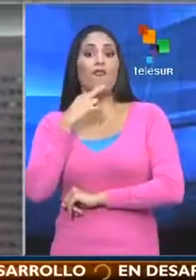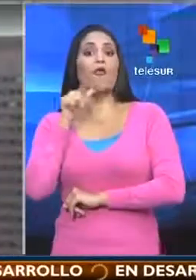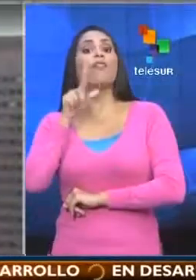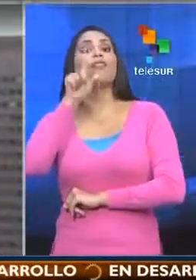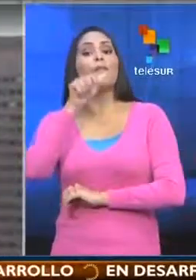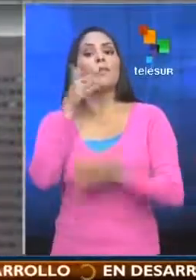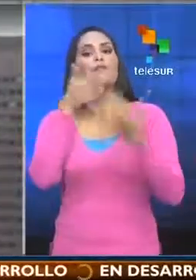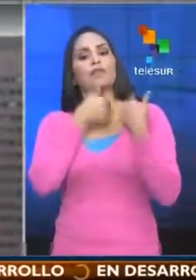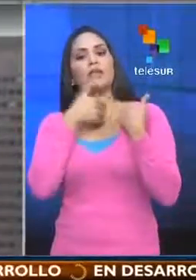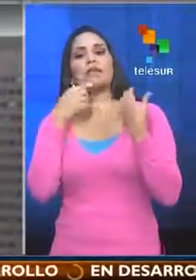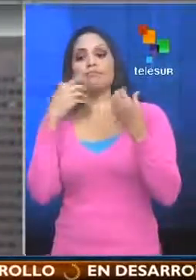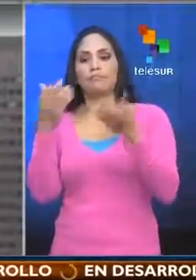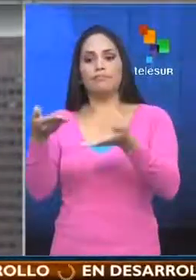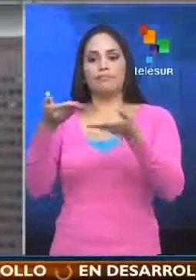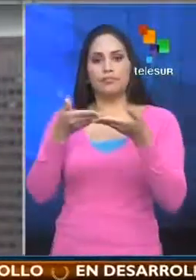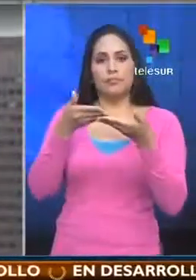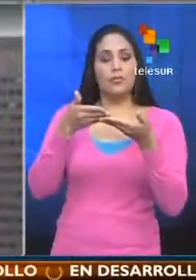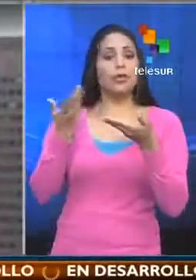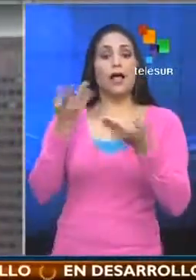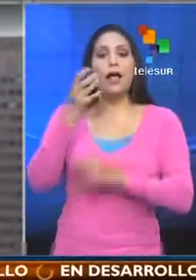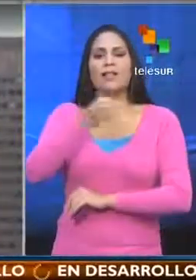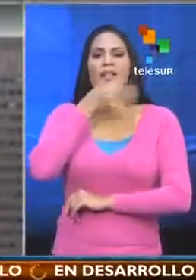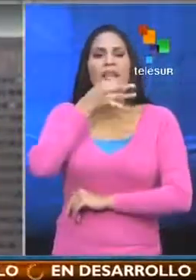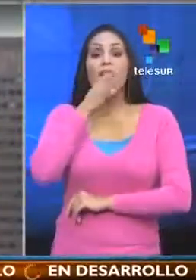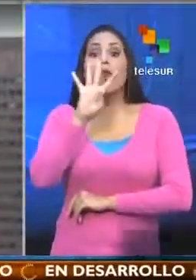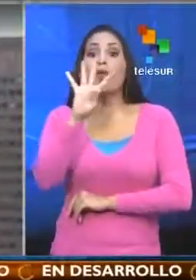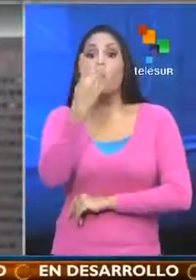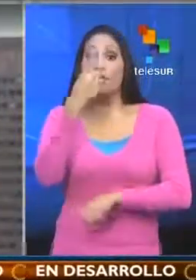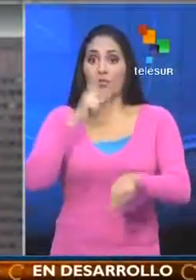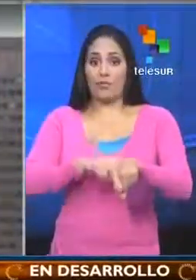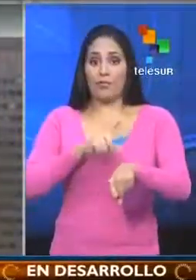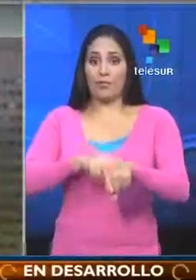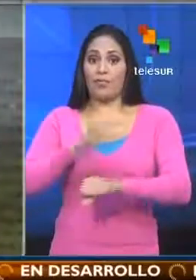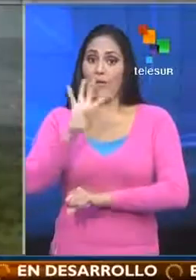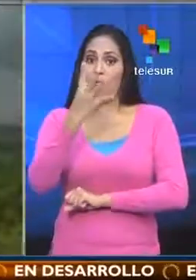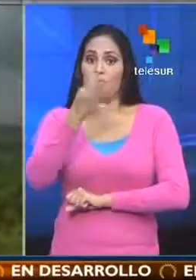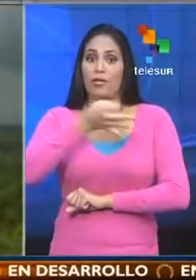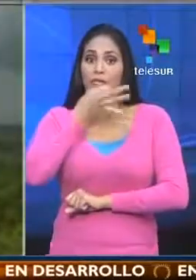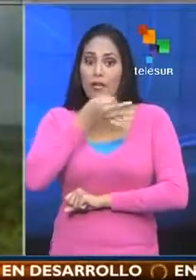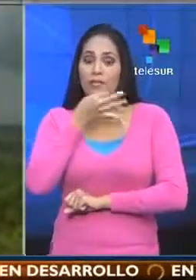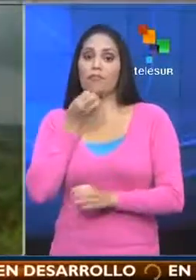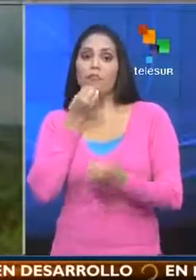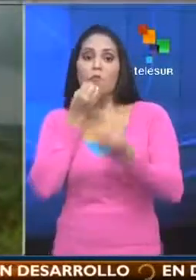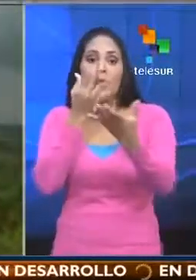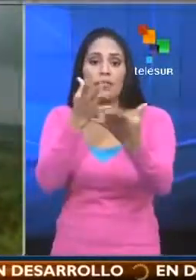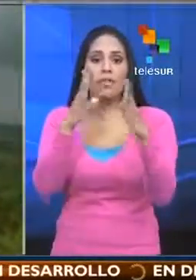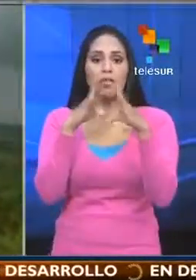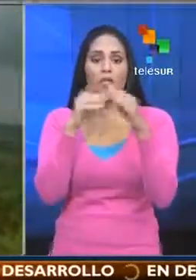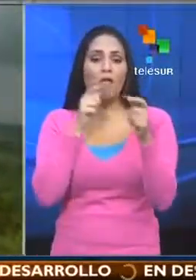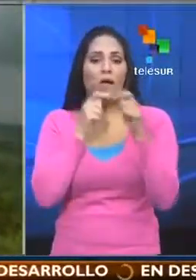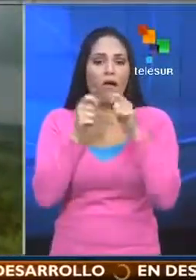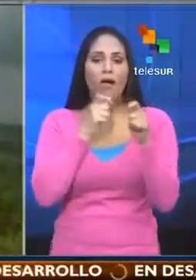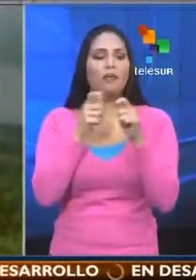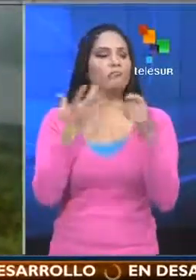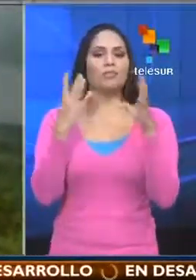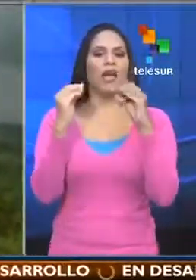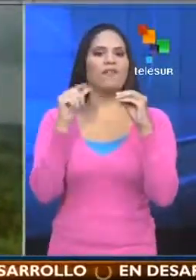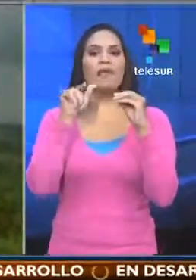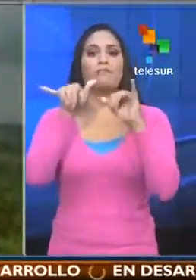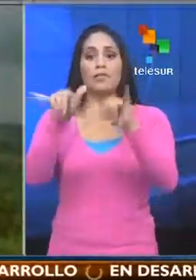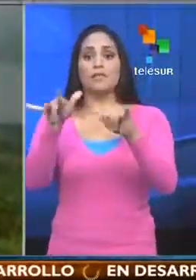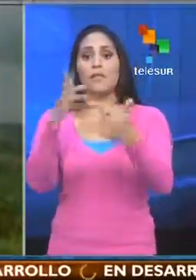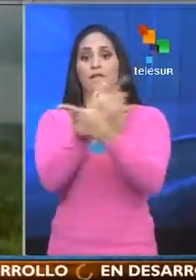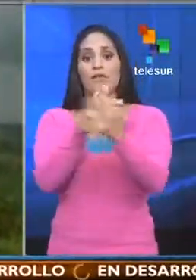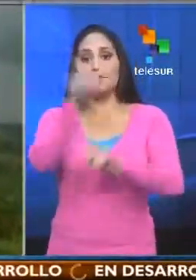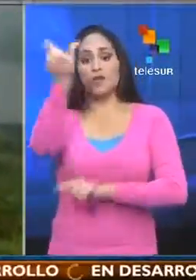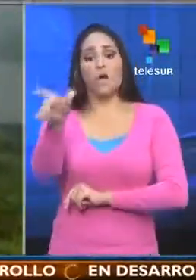ha manifestado que a las 4 de la tarde van a ofrecer detalles de cómo se llevó esta operación y la confirmación de la misma a través de